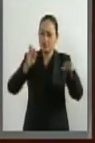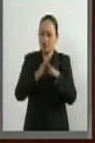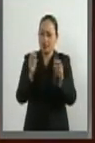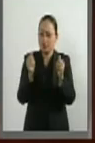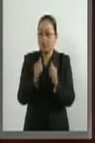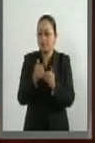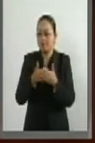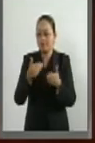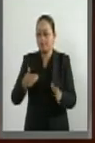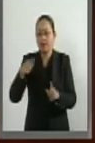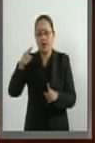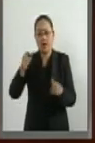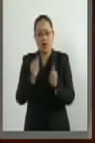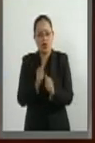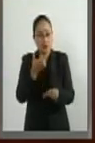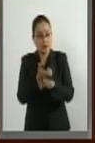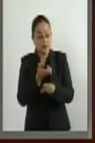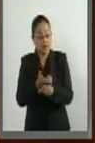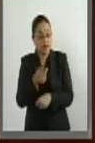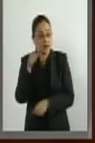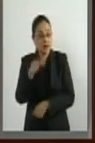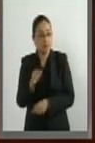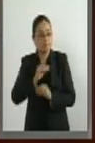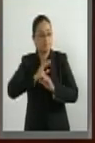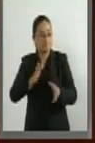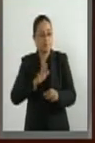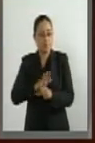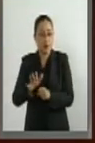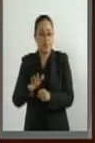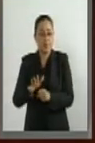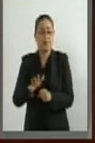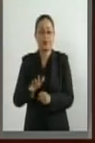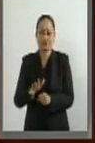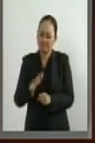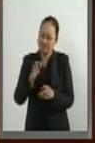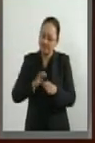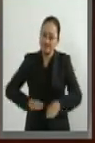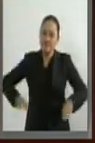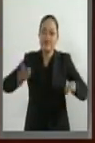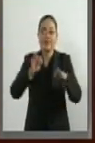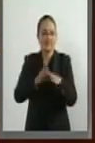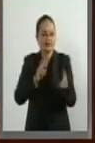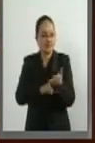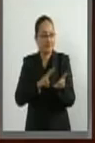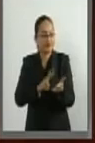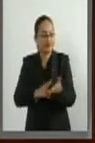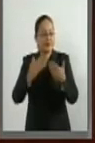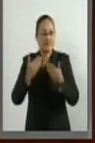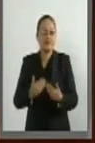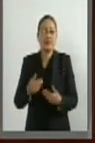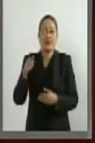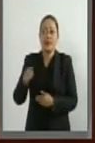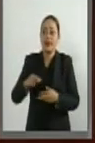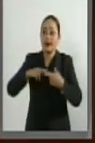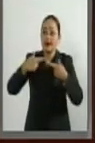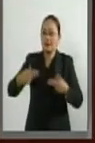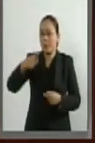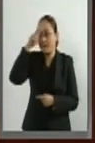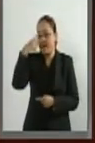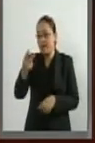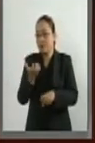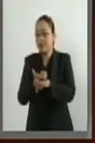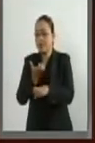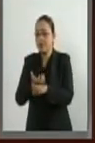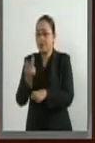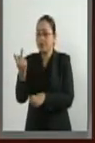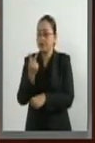es ciertamente necesaria. La relación de México con los Estados Unidos ha sido